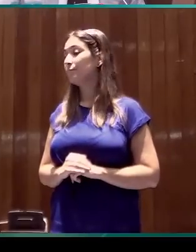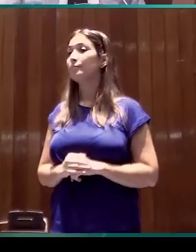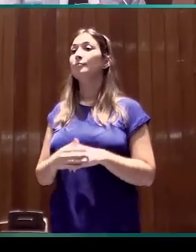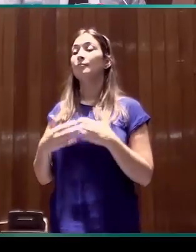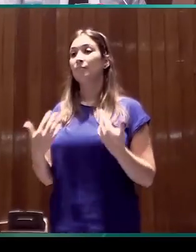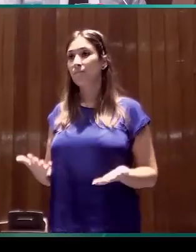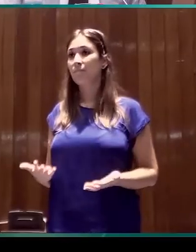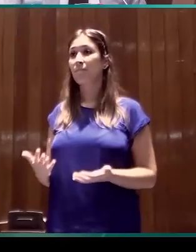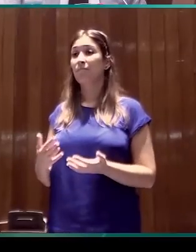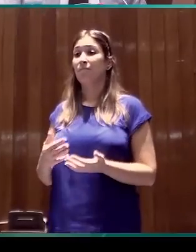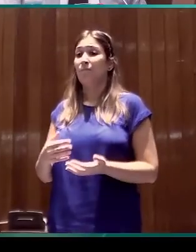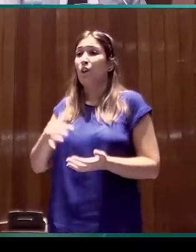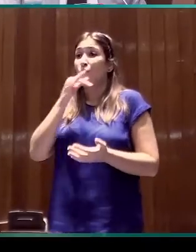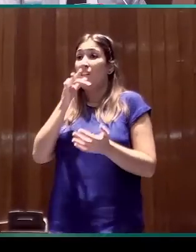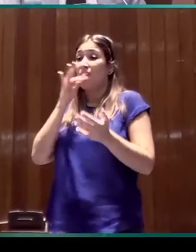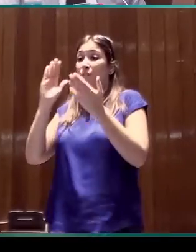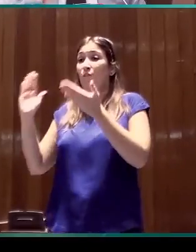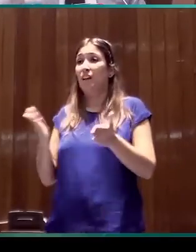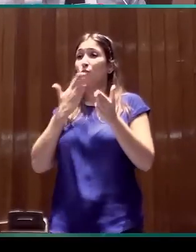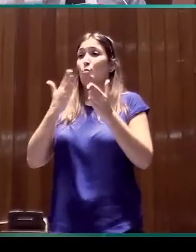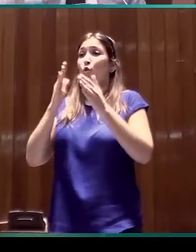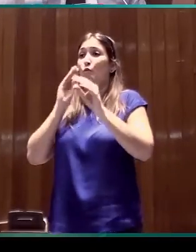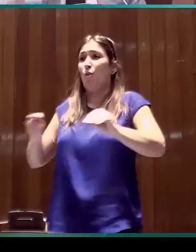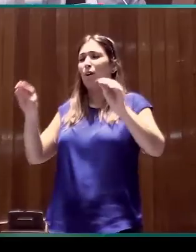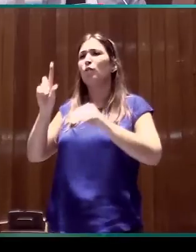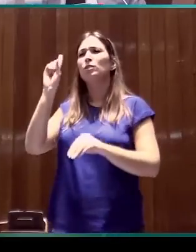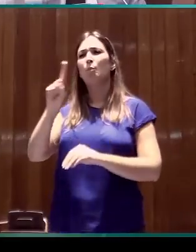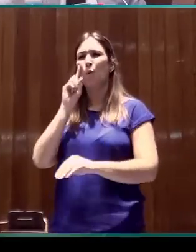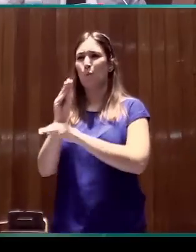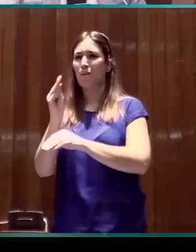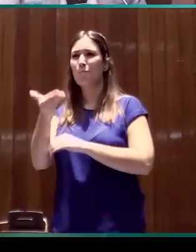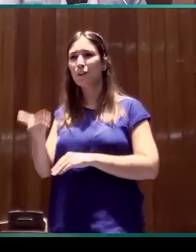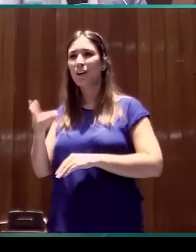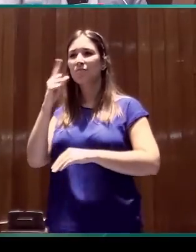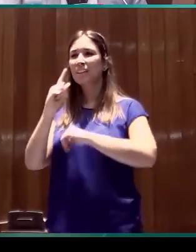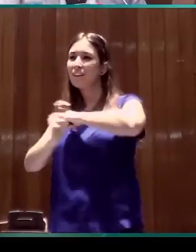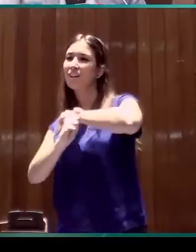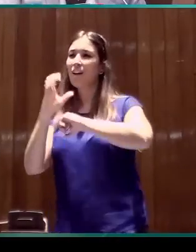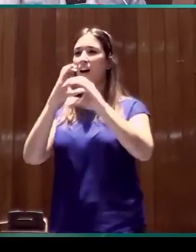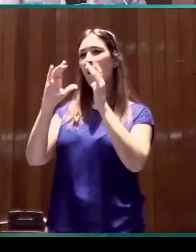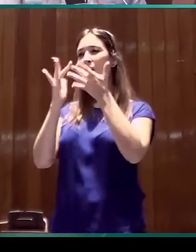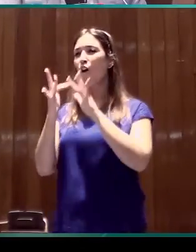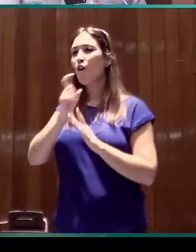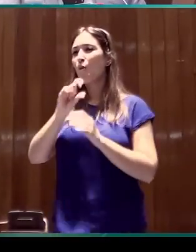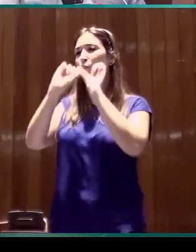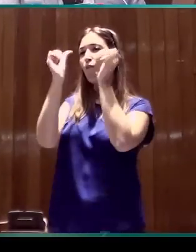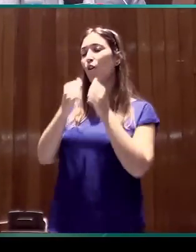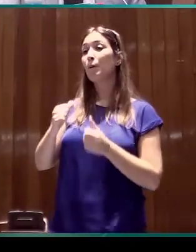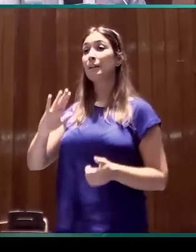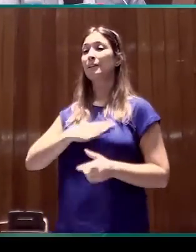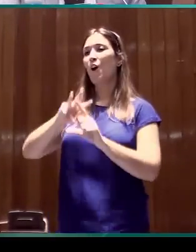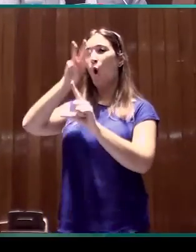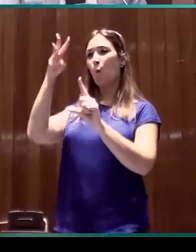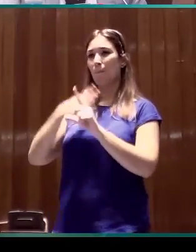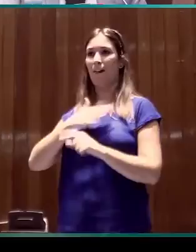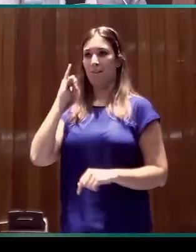aunque todavía en fase de formación, también intentamos cuidar las estrategias de comunicación y, para ello, tenemos una página